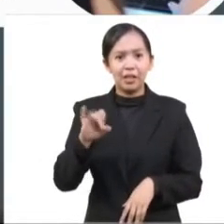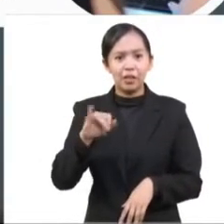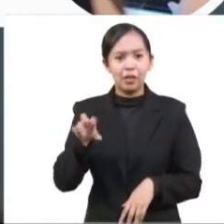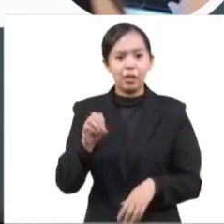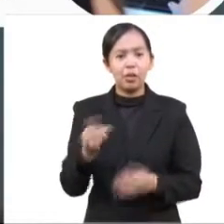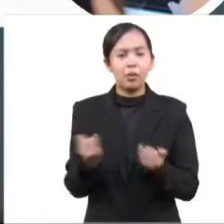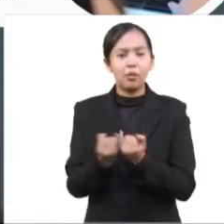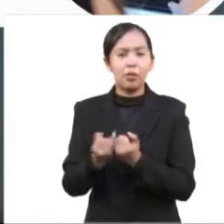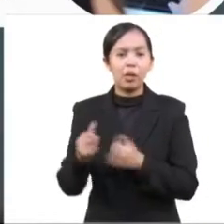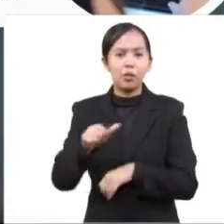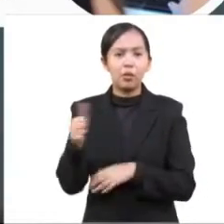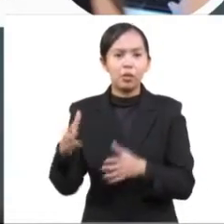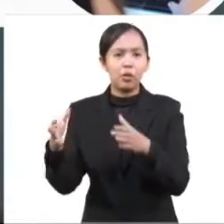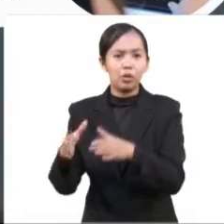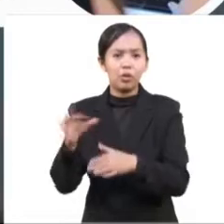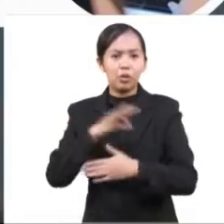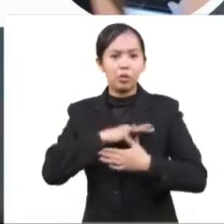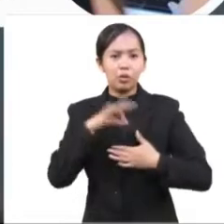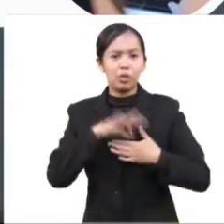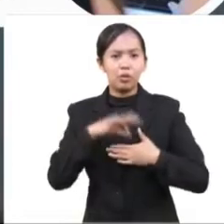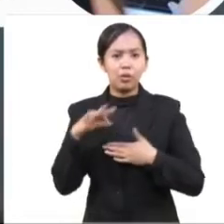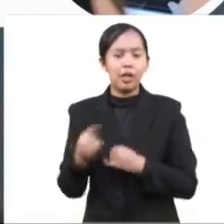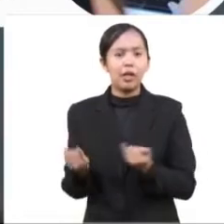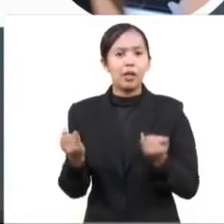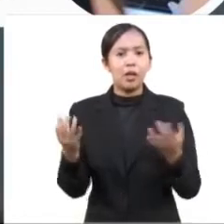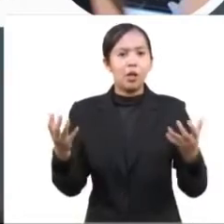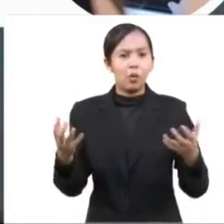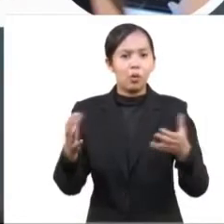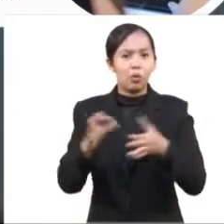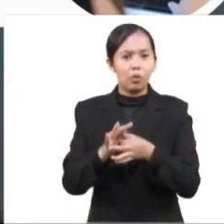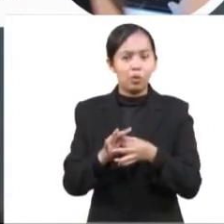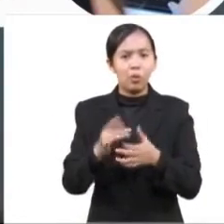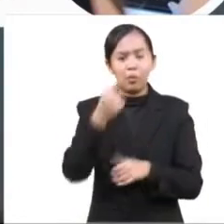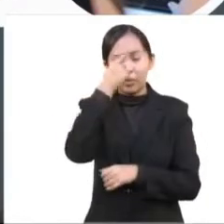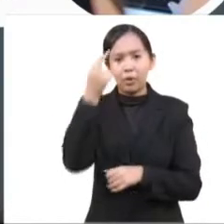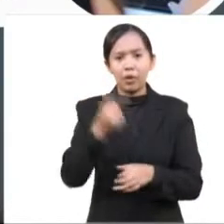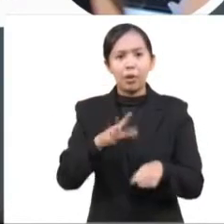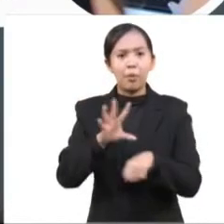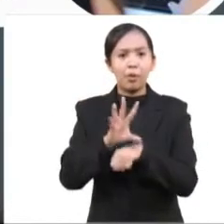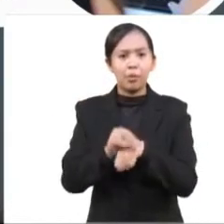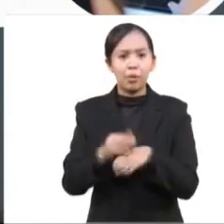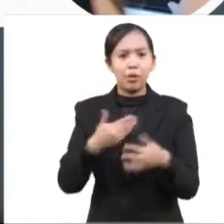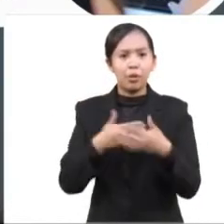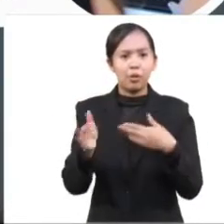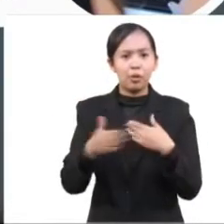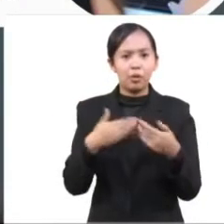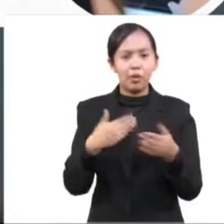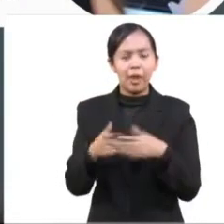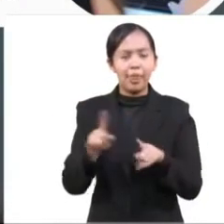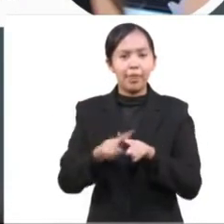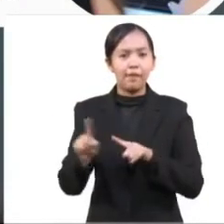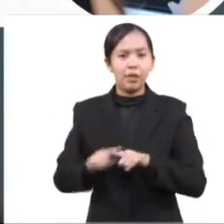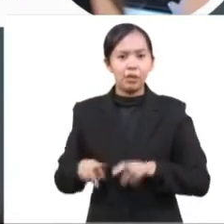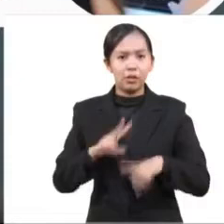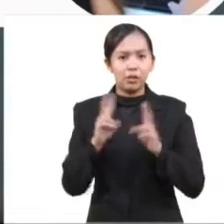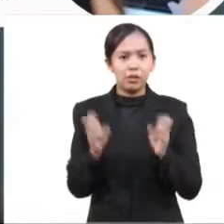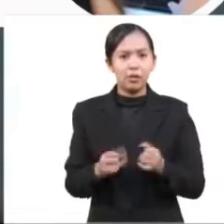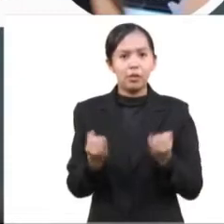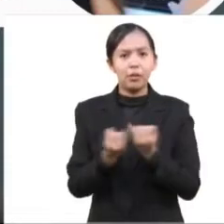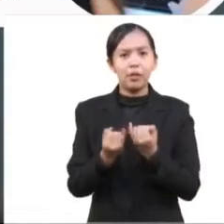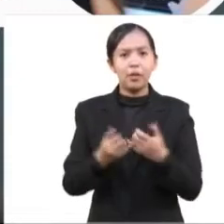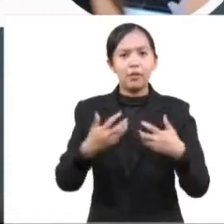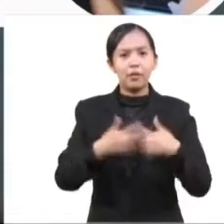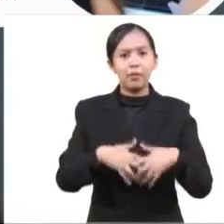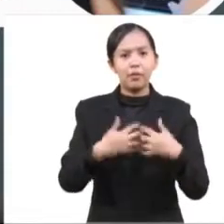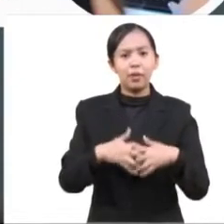privadas, el gobierno de la ciudad y la industria, que ha permitido la innovación en distintos temas, la fábrica de